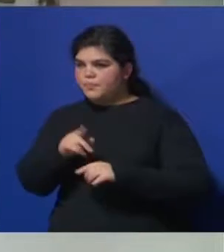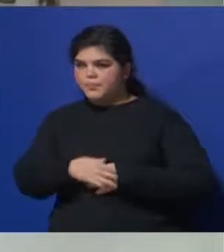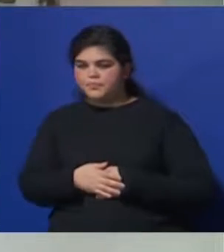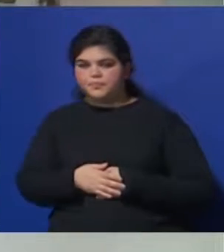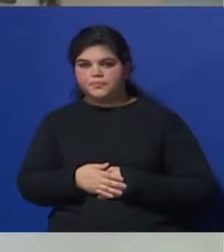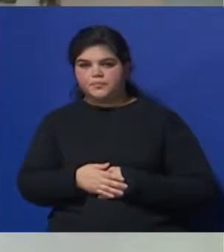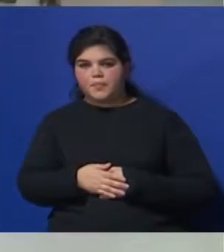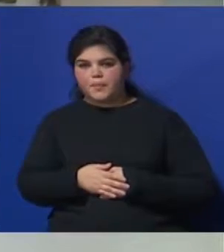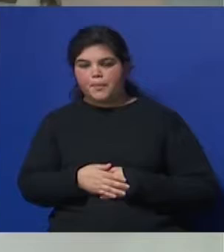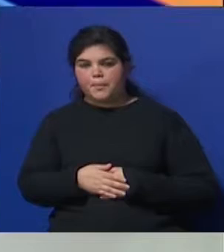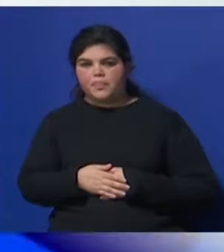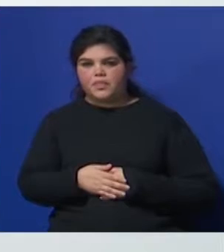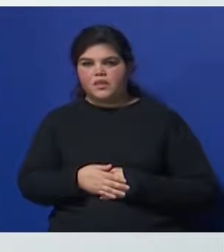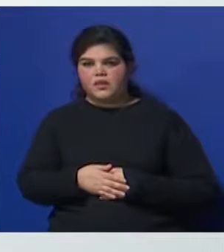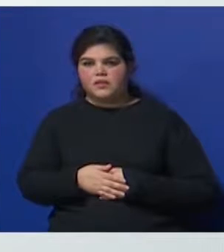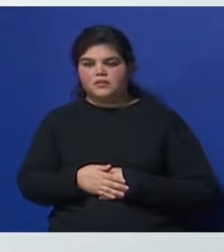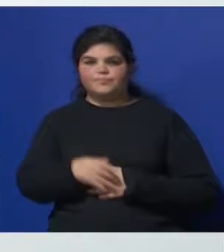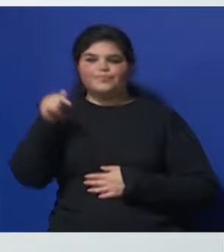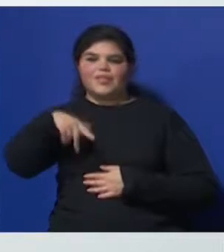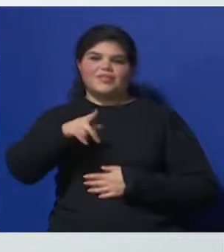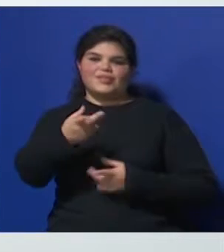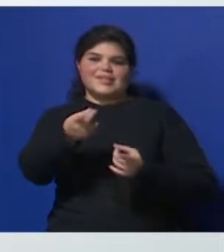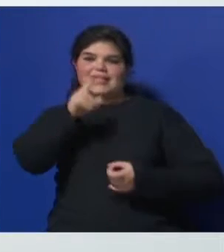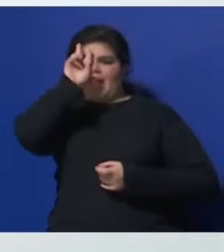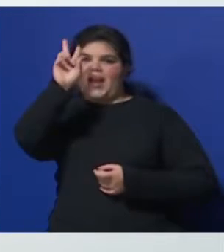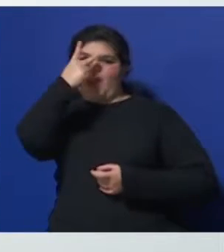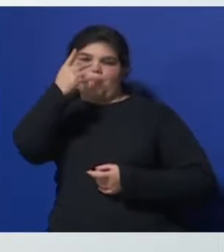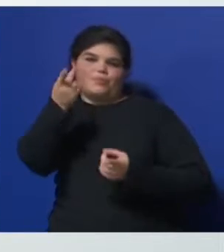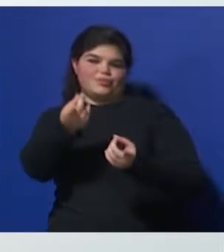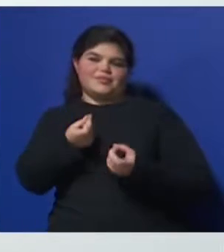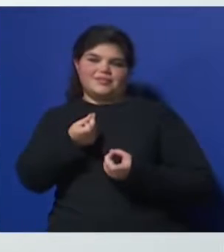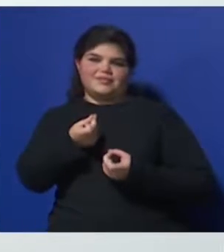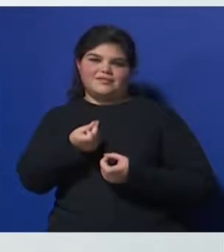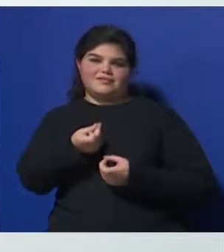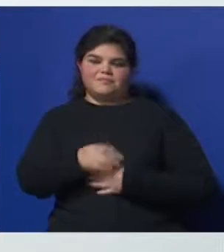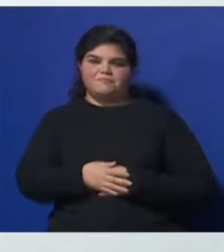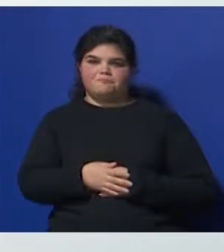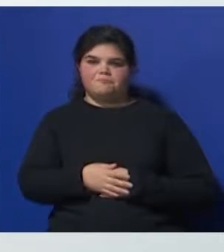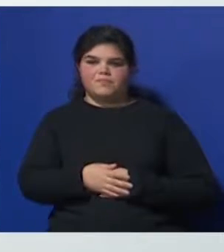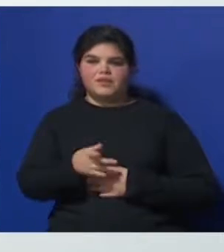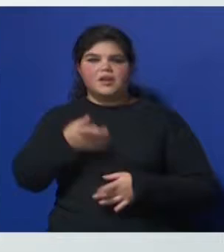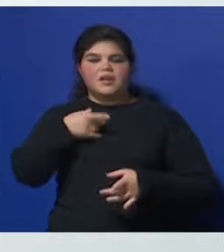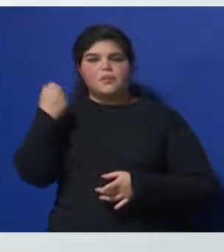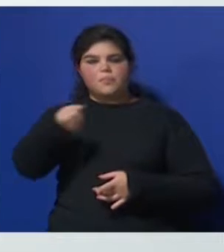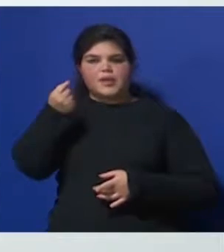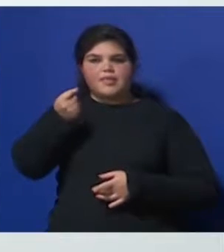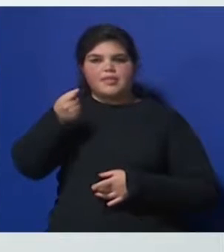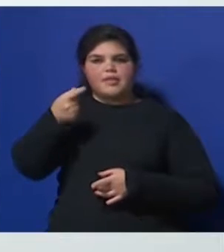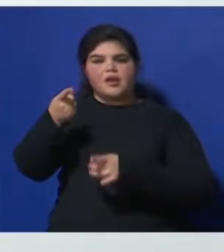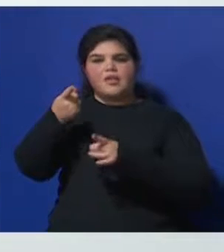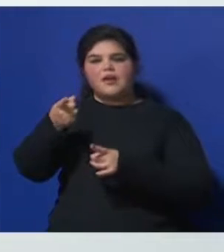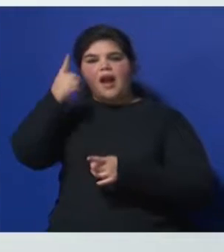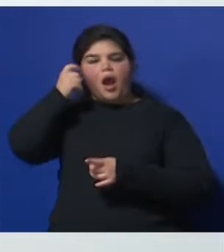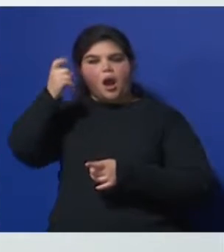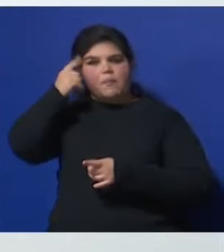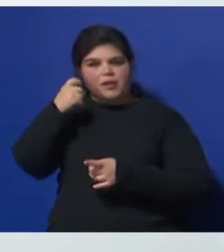Y porque es un cambio De mentalidad O sea, es un cambio Paradigma muy grande Desde la formación Que tienen los médicos Las obstetras